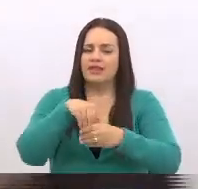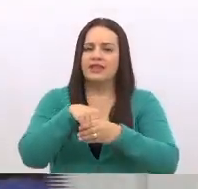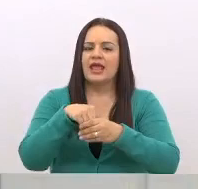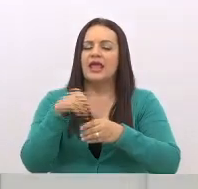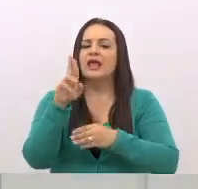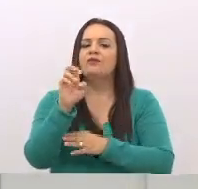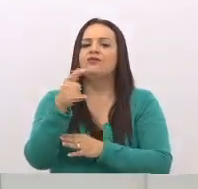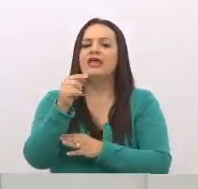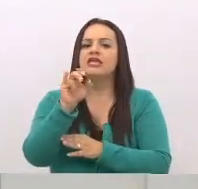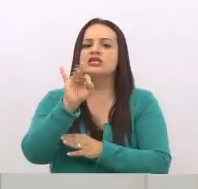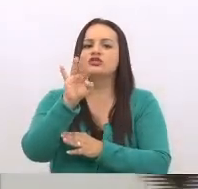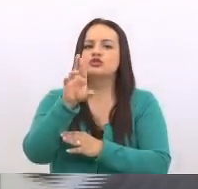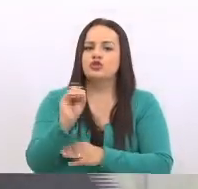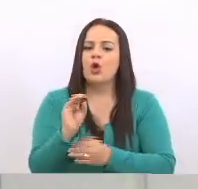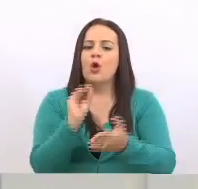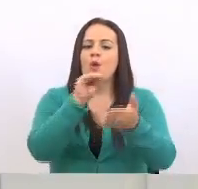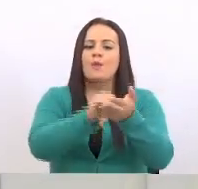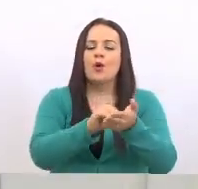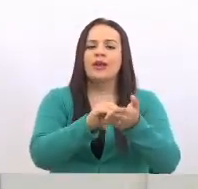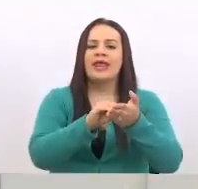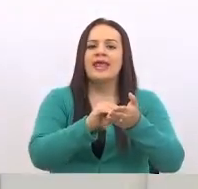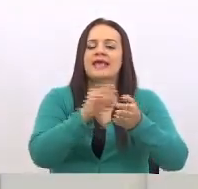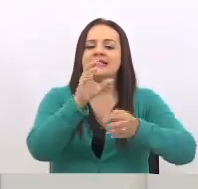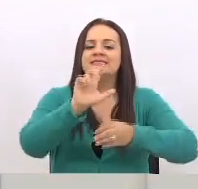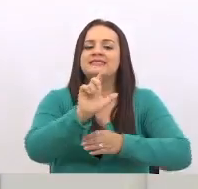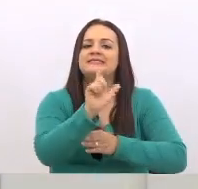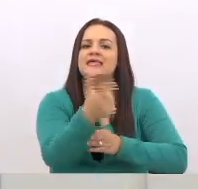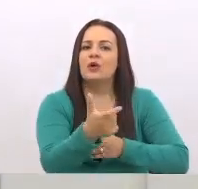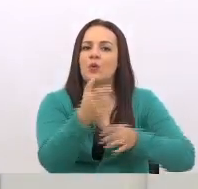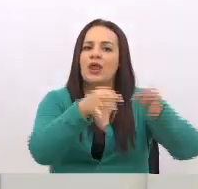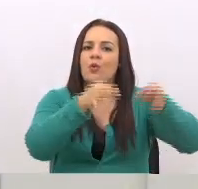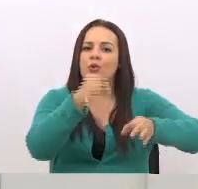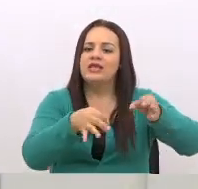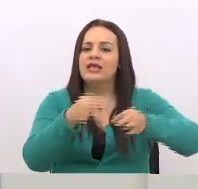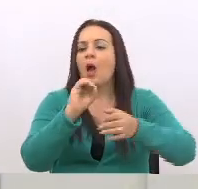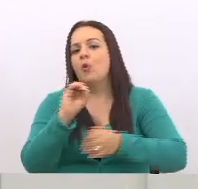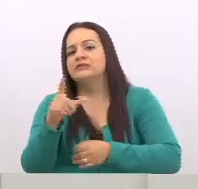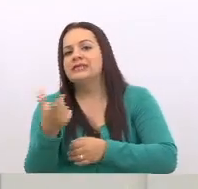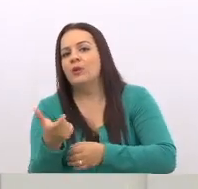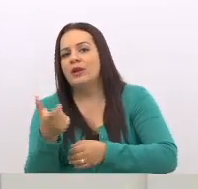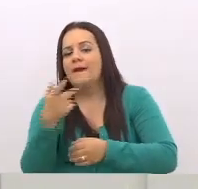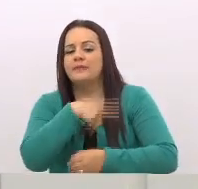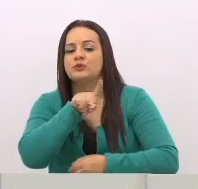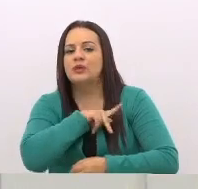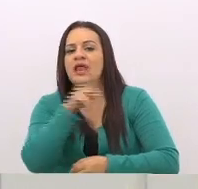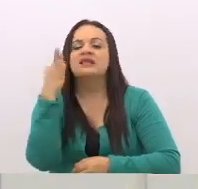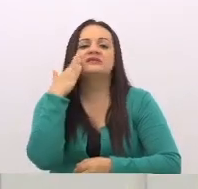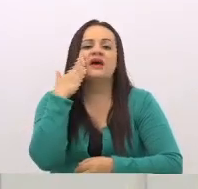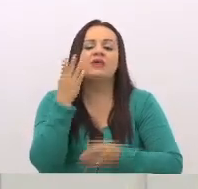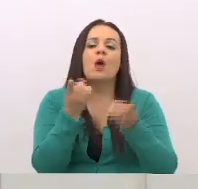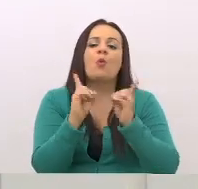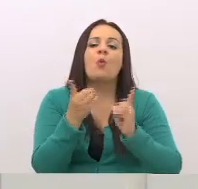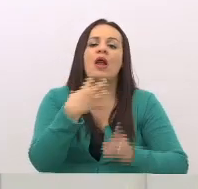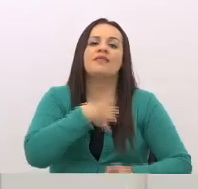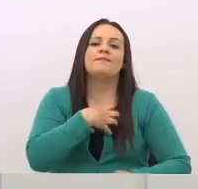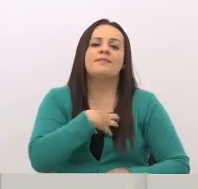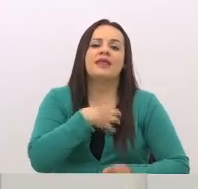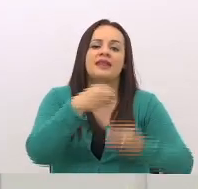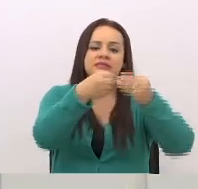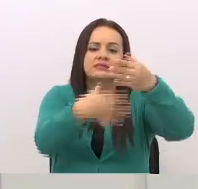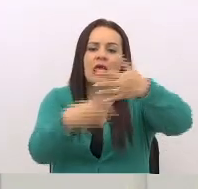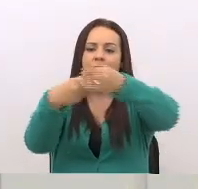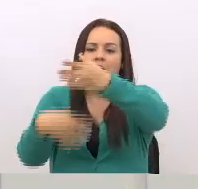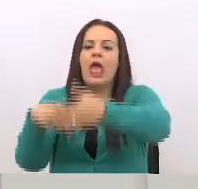o de cédula personal y sabrá cuáles bienes tiene. No entiendo para qué, para combatir o